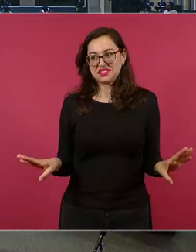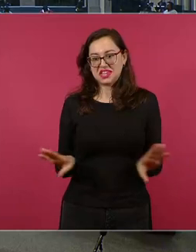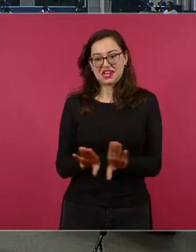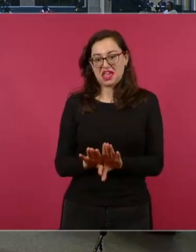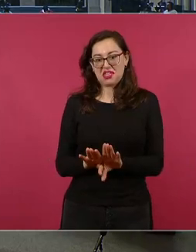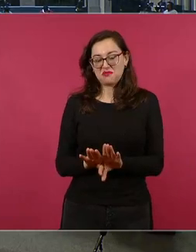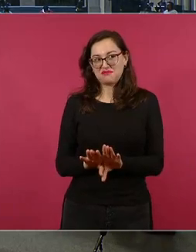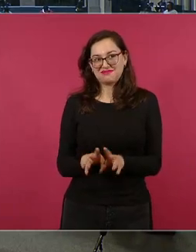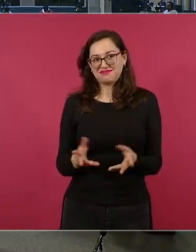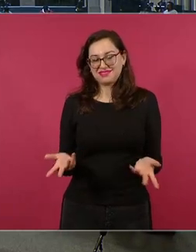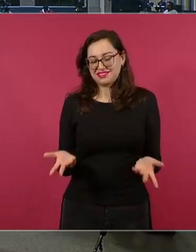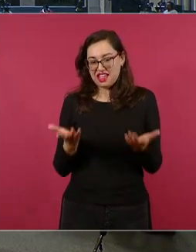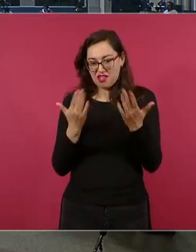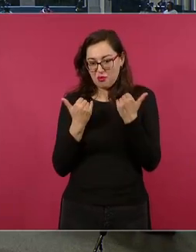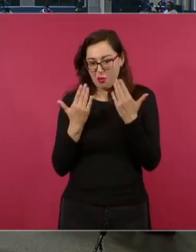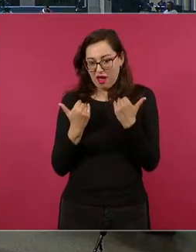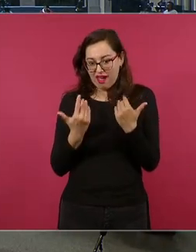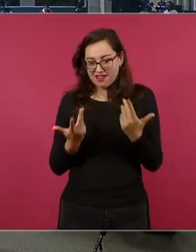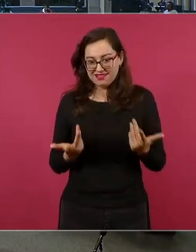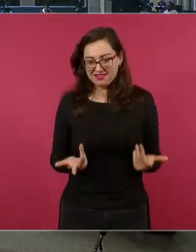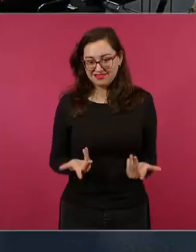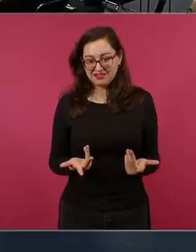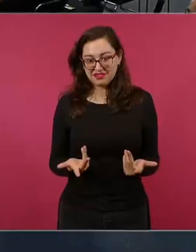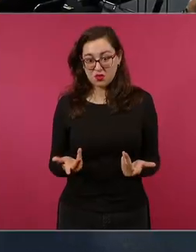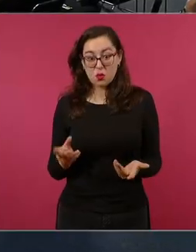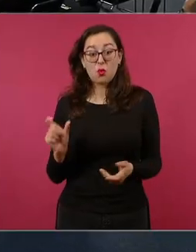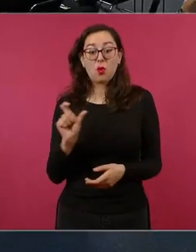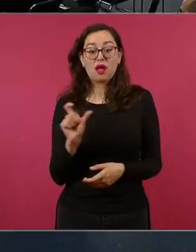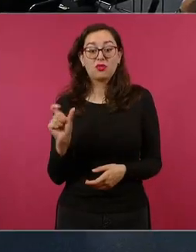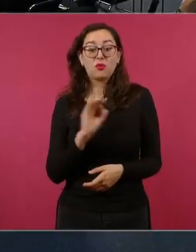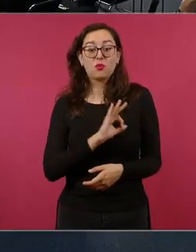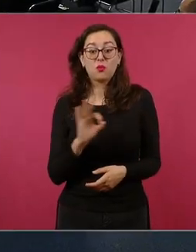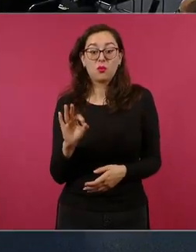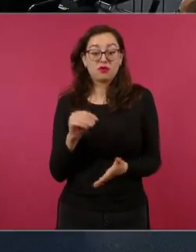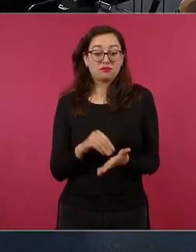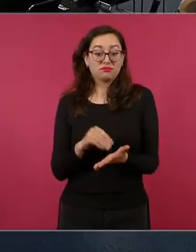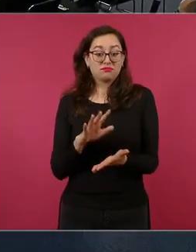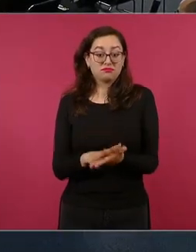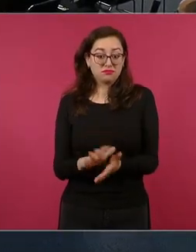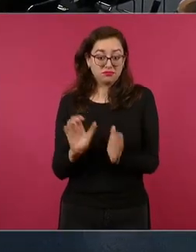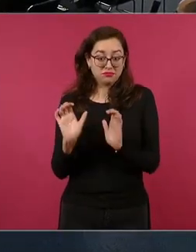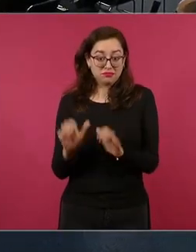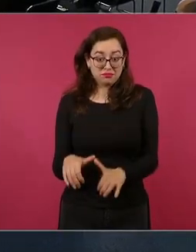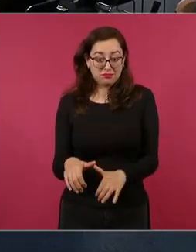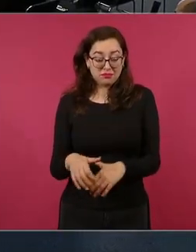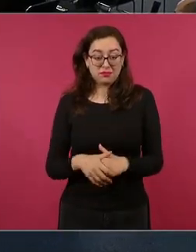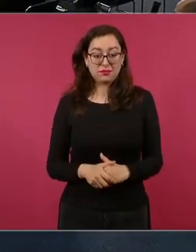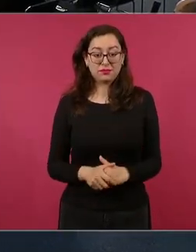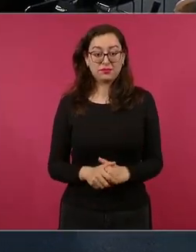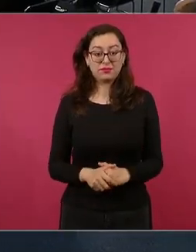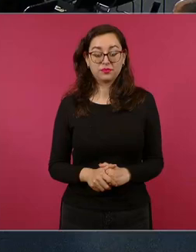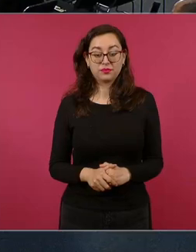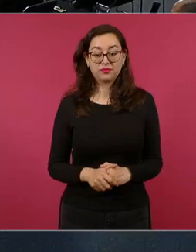el sistema para poderse registrar y poder aspirar a formar parte del programa